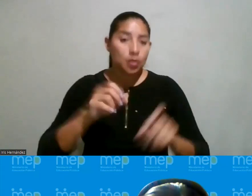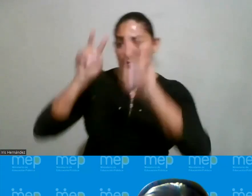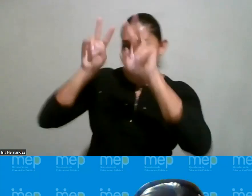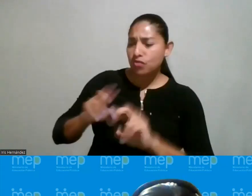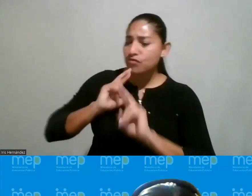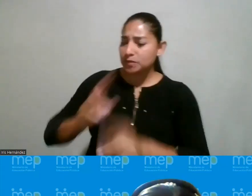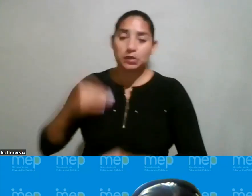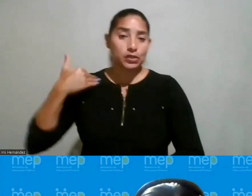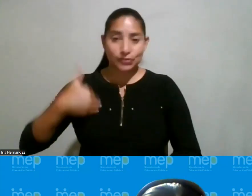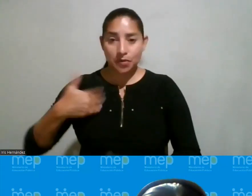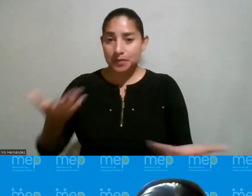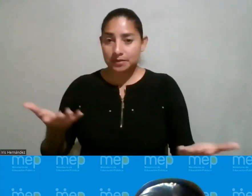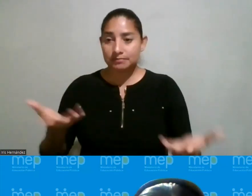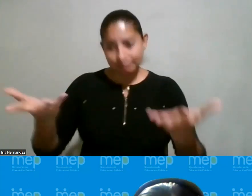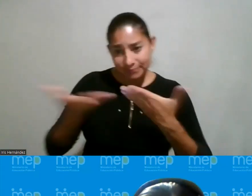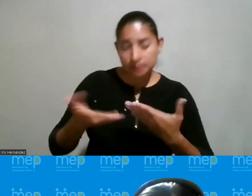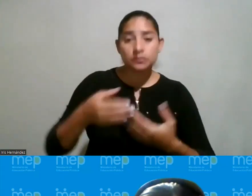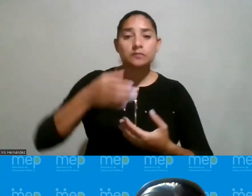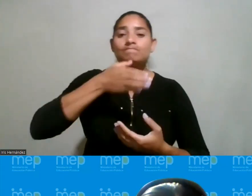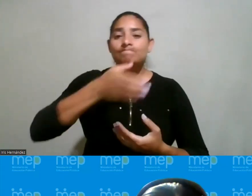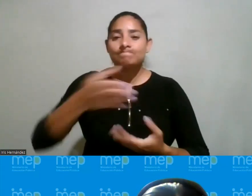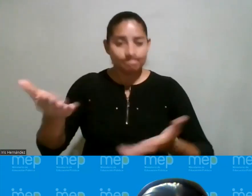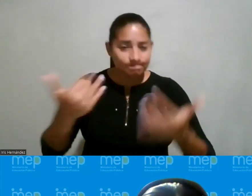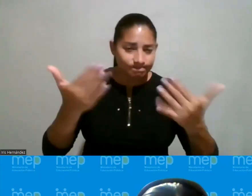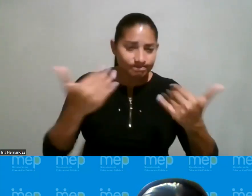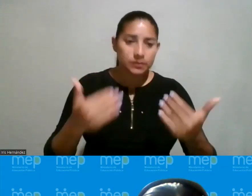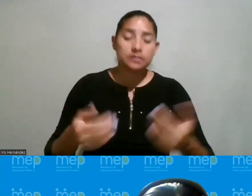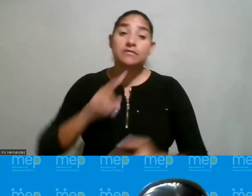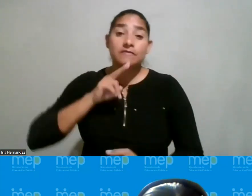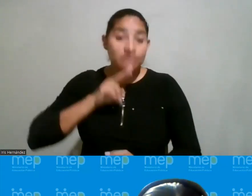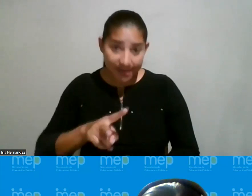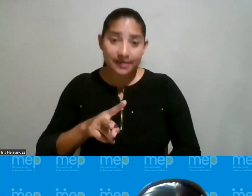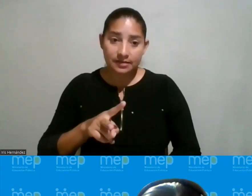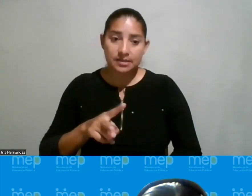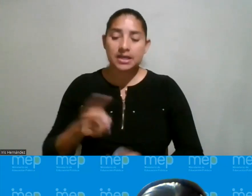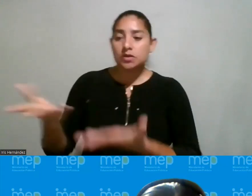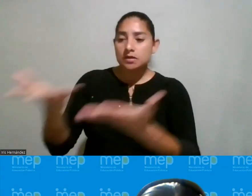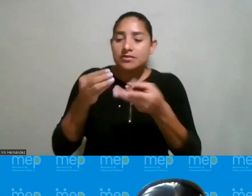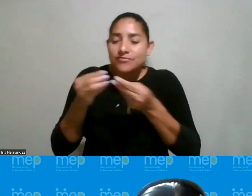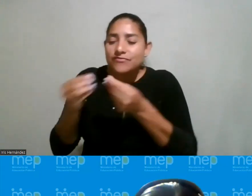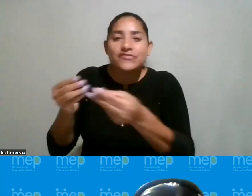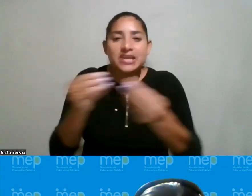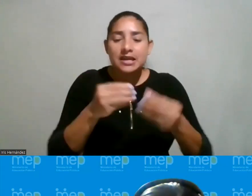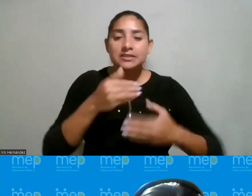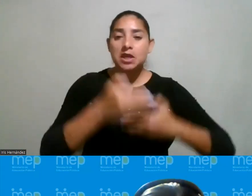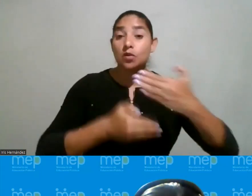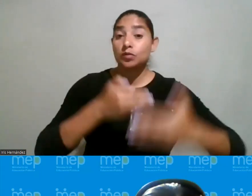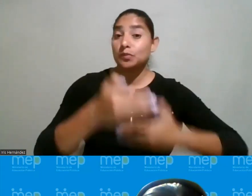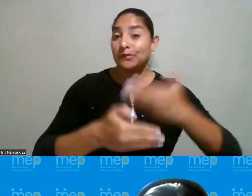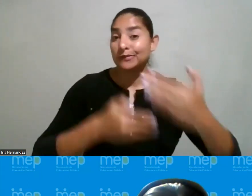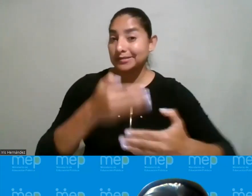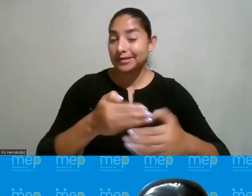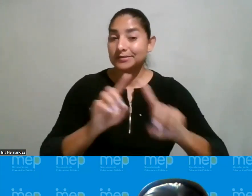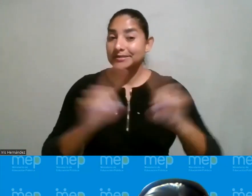los hombres es una realidad y entonces justamente eso enriquece todos los procesos enriquece los